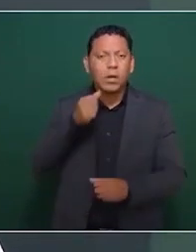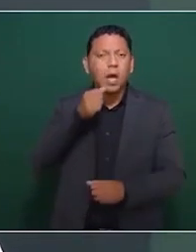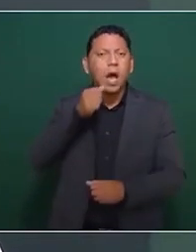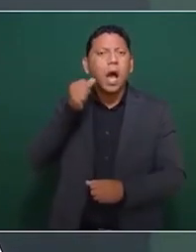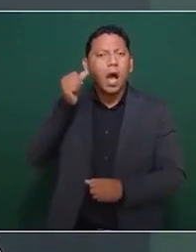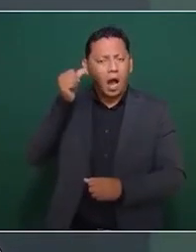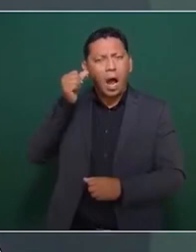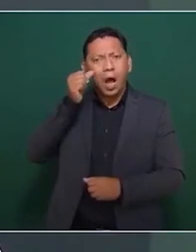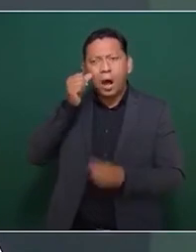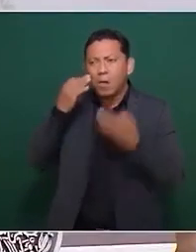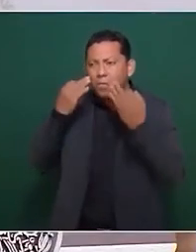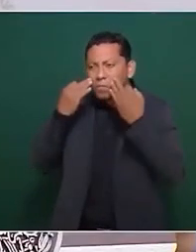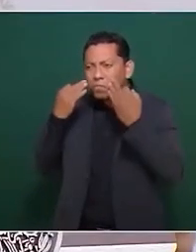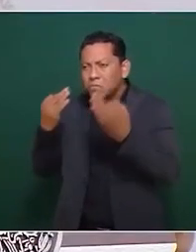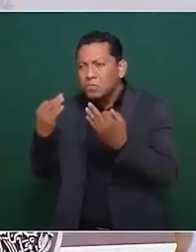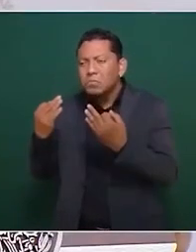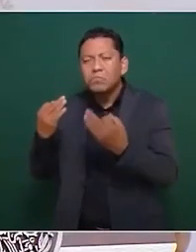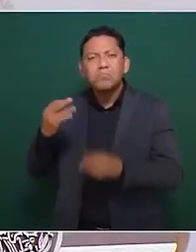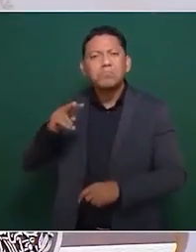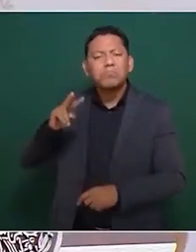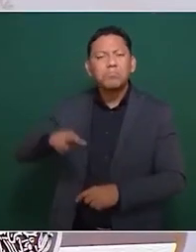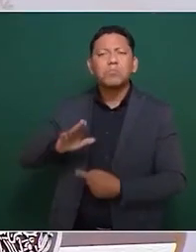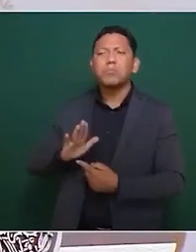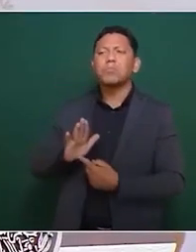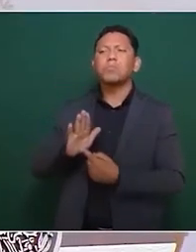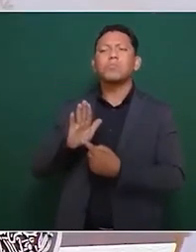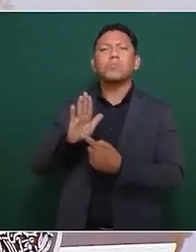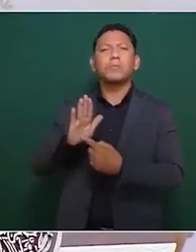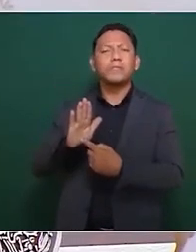demostró que